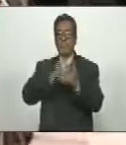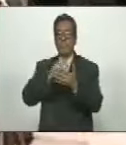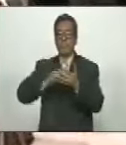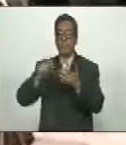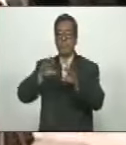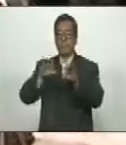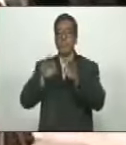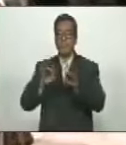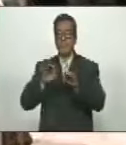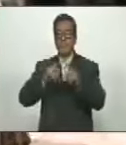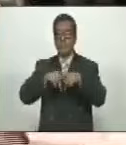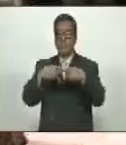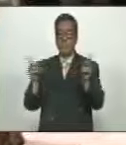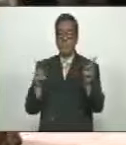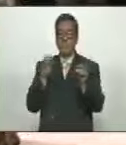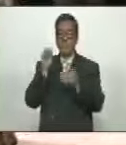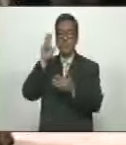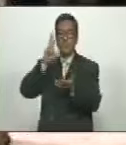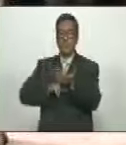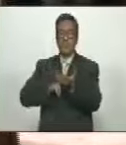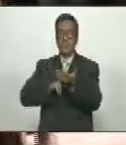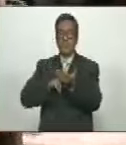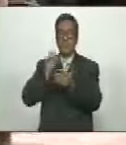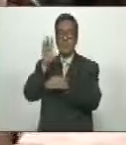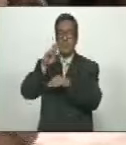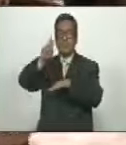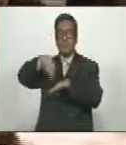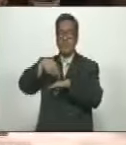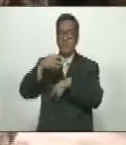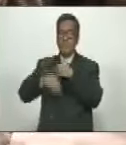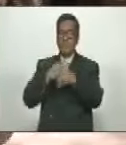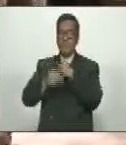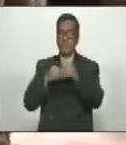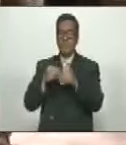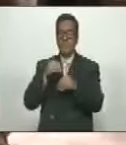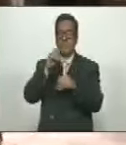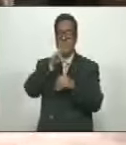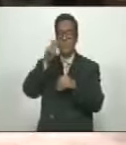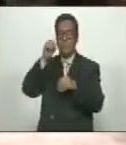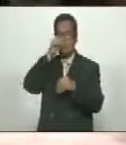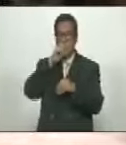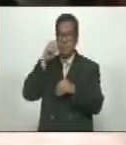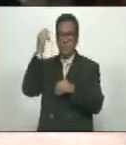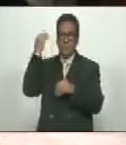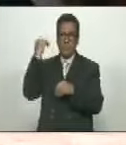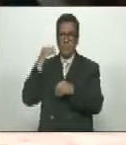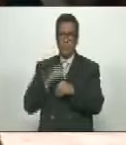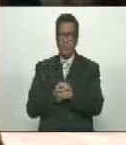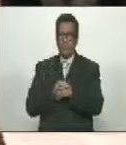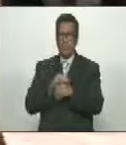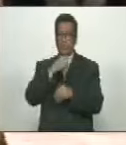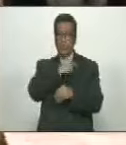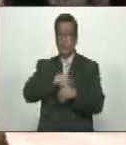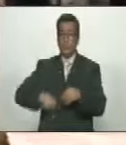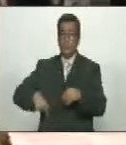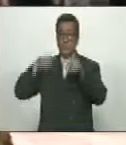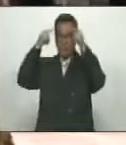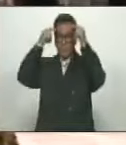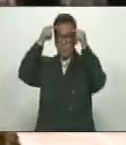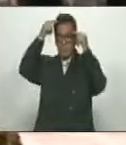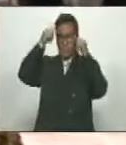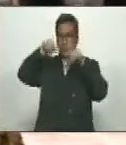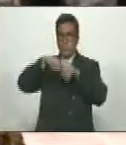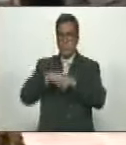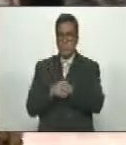interés público tiene que aprobarlo la asamblea nacional así lo hicimos hace 20 años cuando el presidente chávez